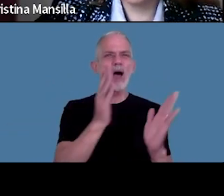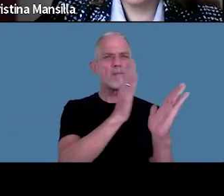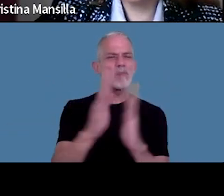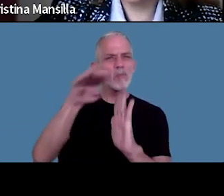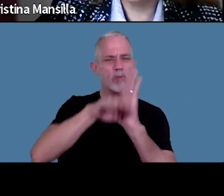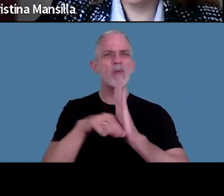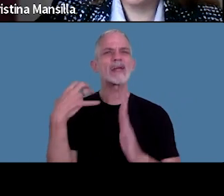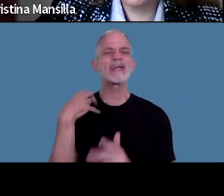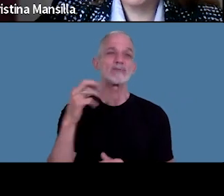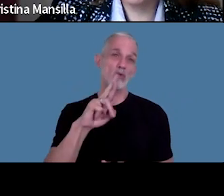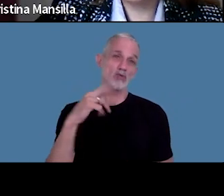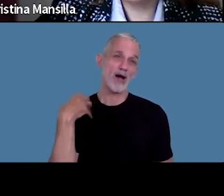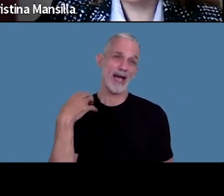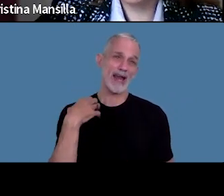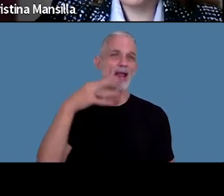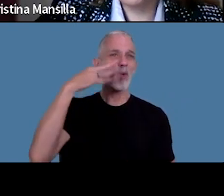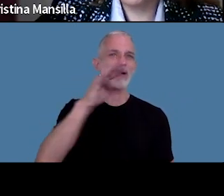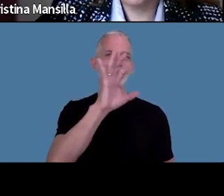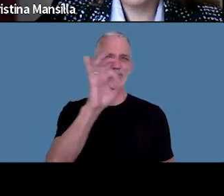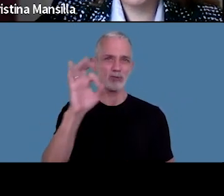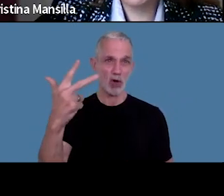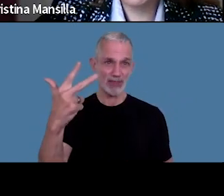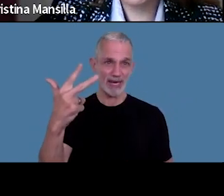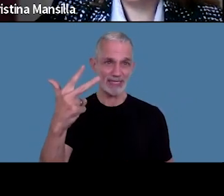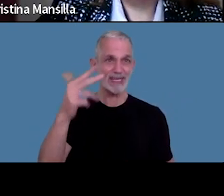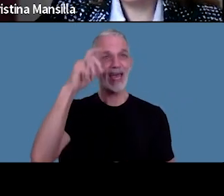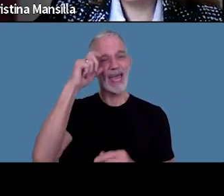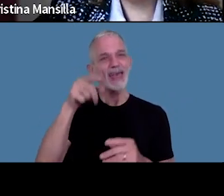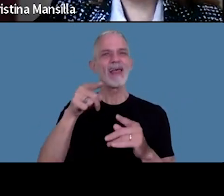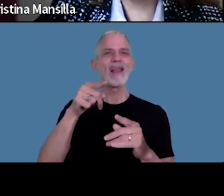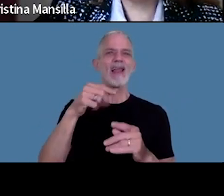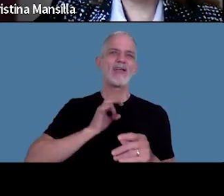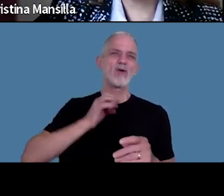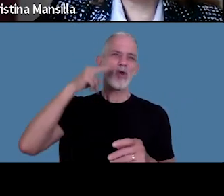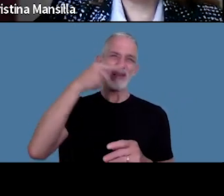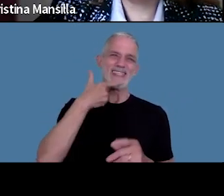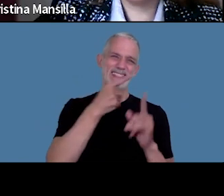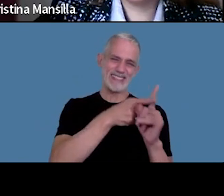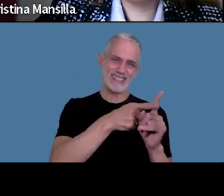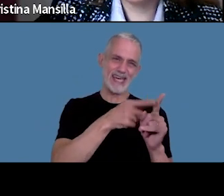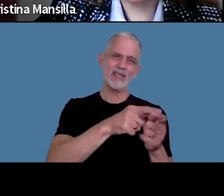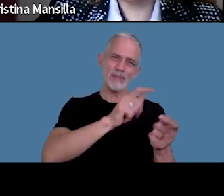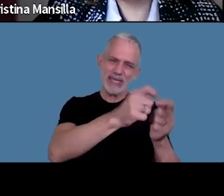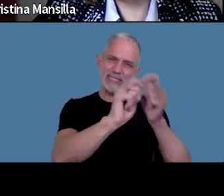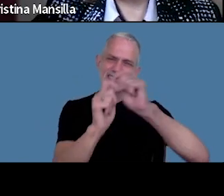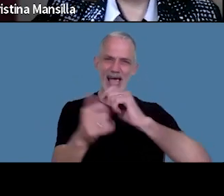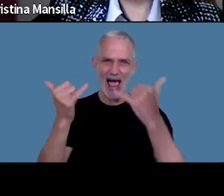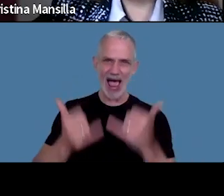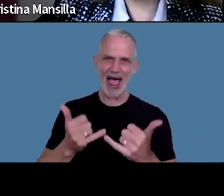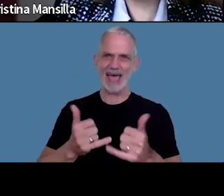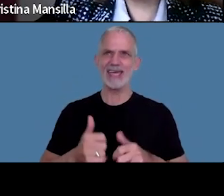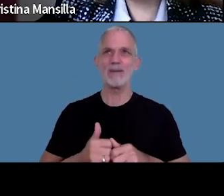resolución general 4003 y en E del 2017 la cual ha tenido una serie de modificaciones